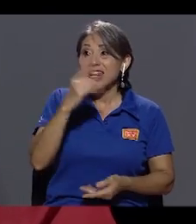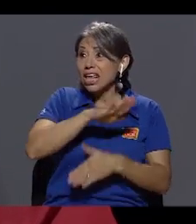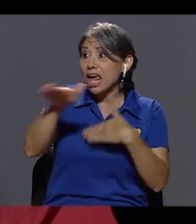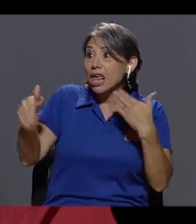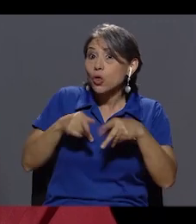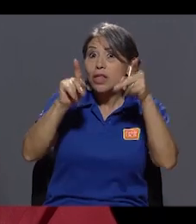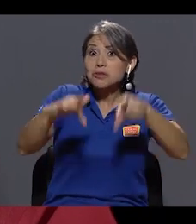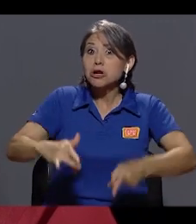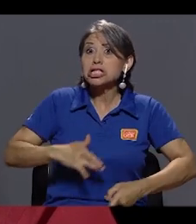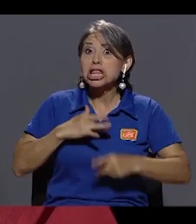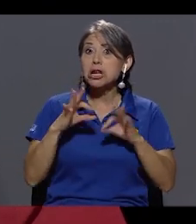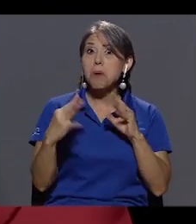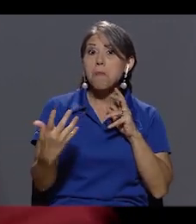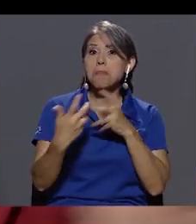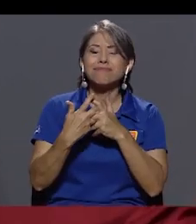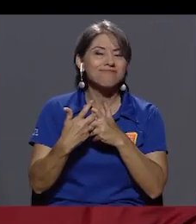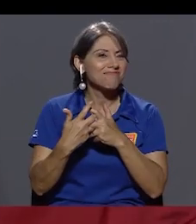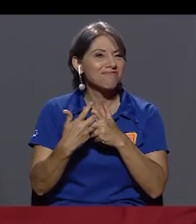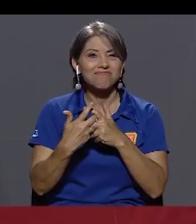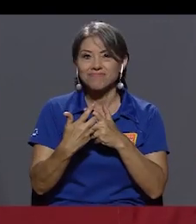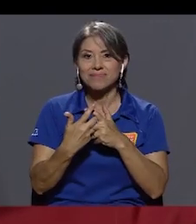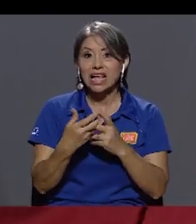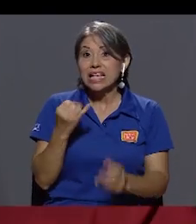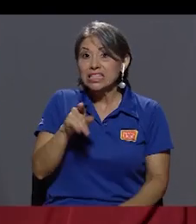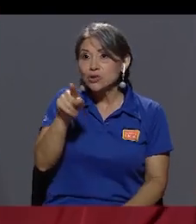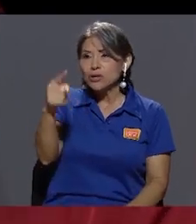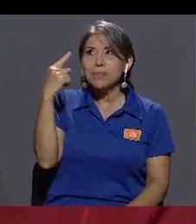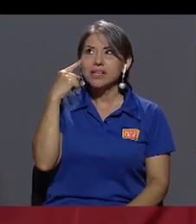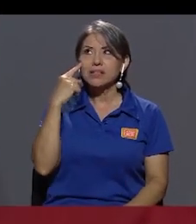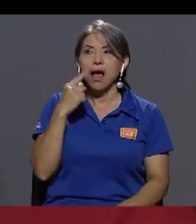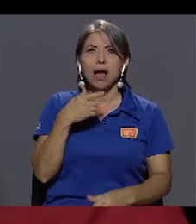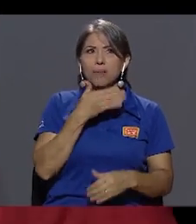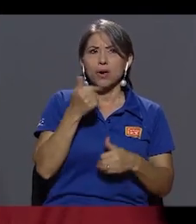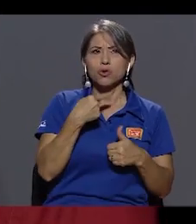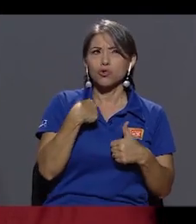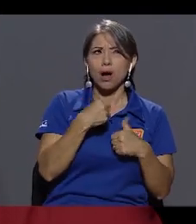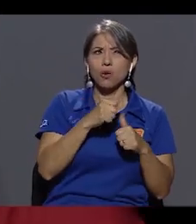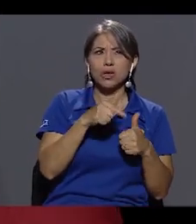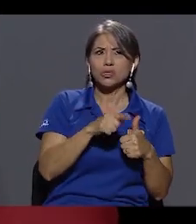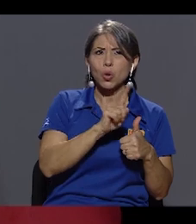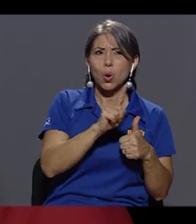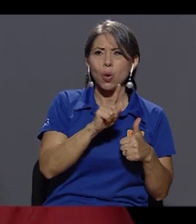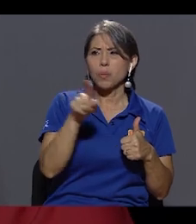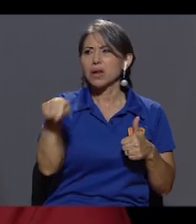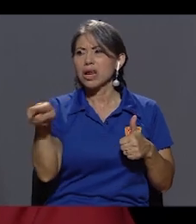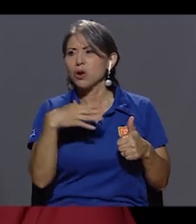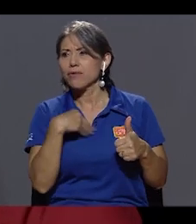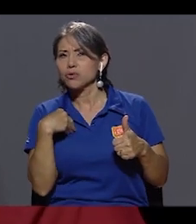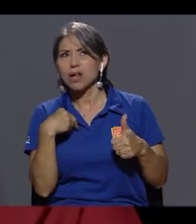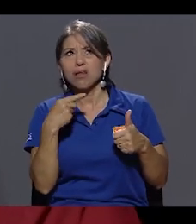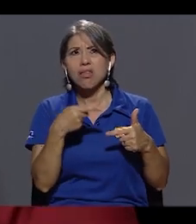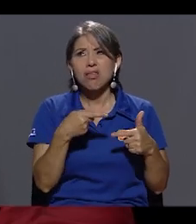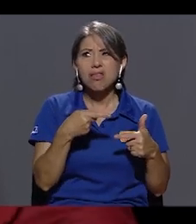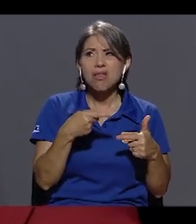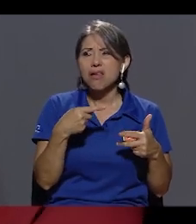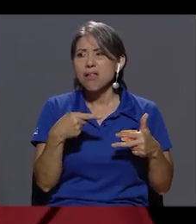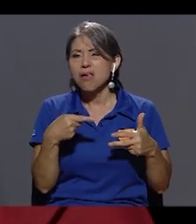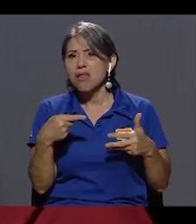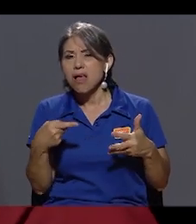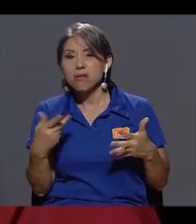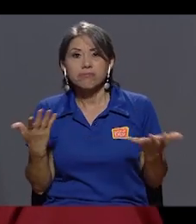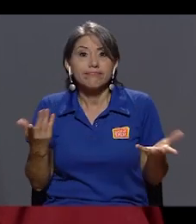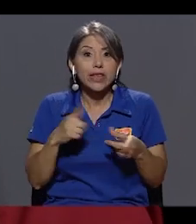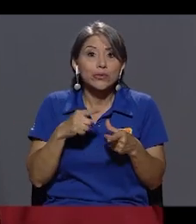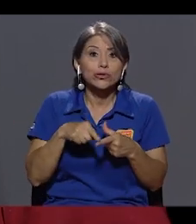a todo mundo. Si usted pone a pensar, amarlo, mire, no voy a hacer esto porque no le va a gustar a todo mundo. O voy a blasfimar a una